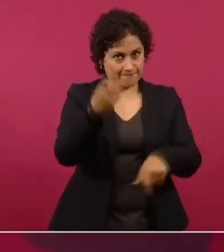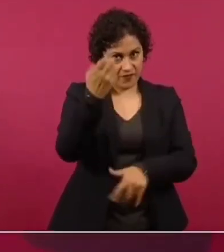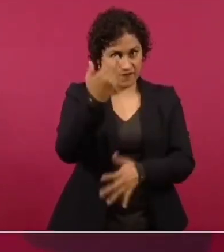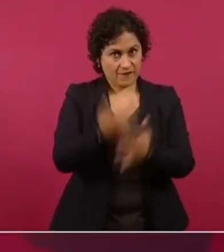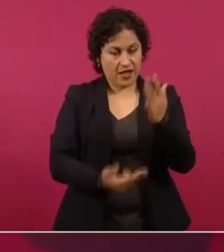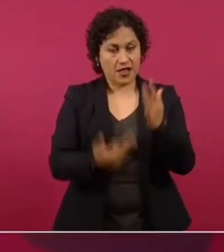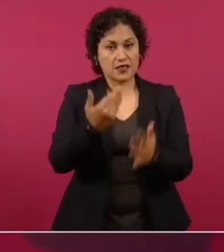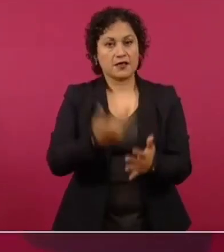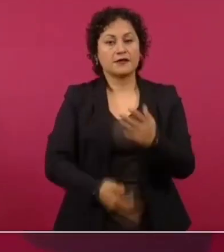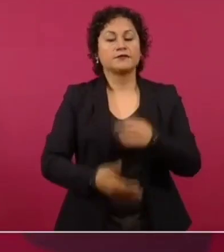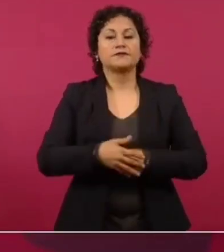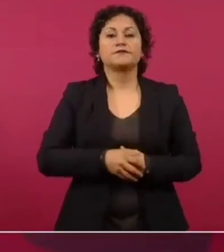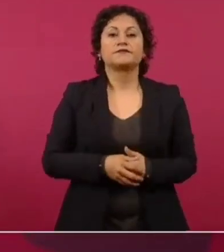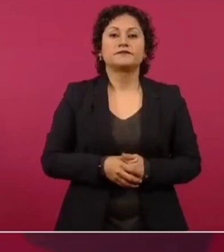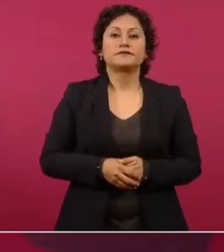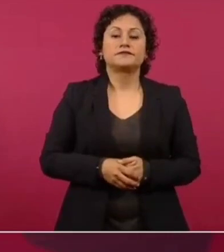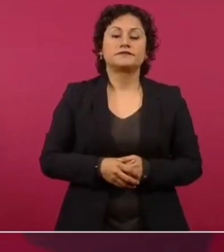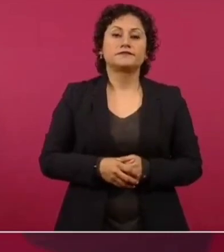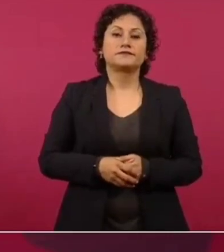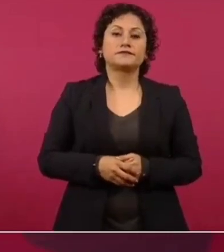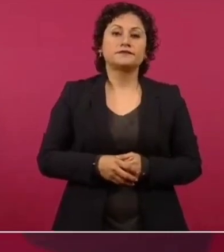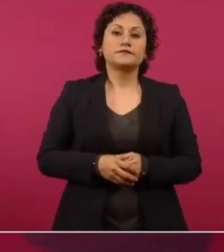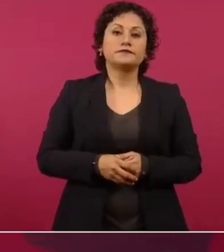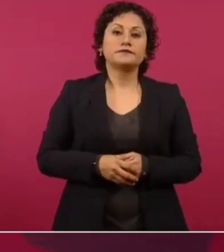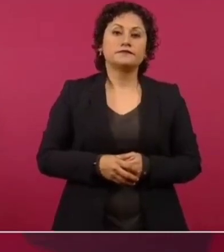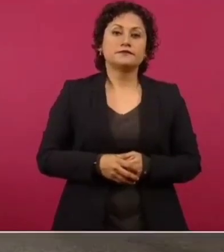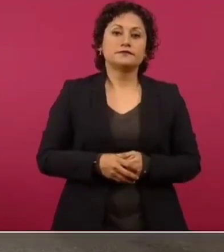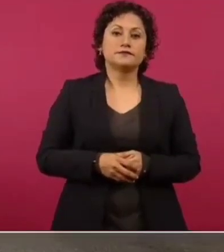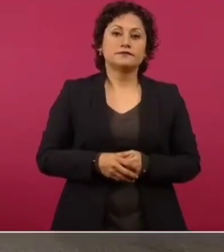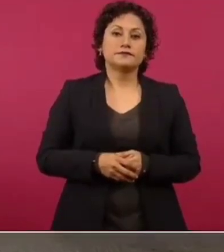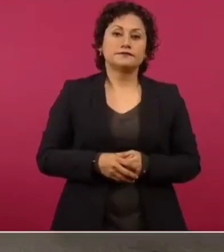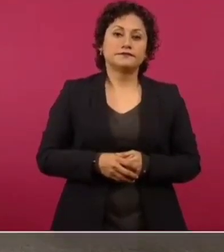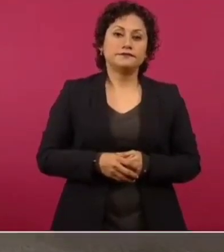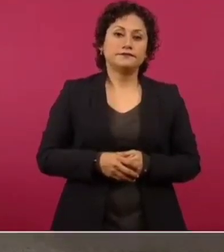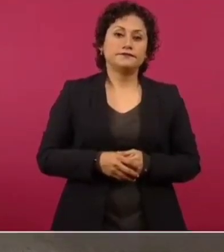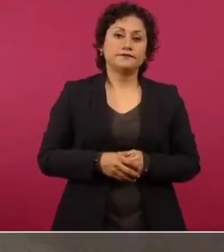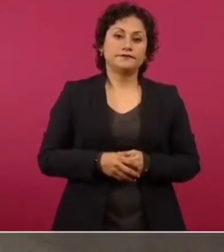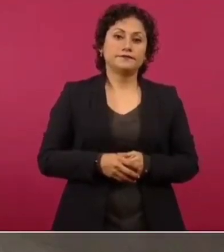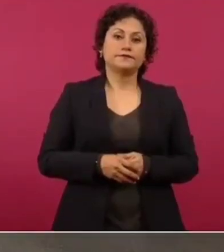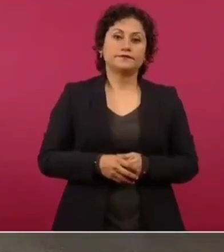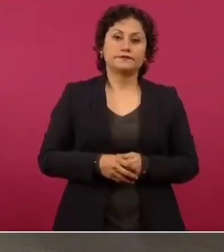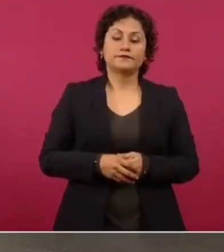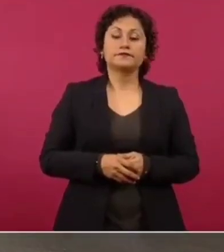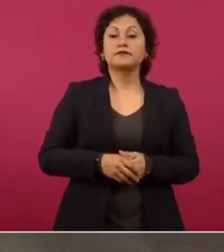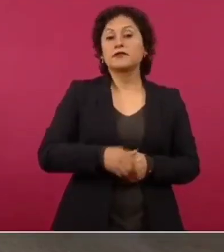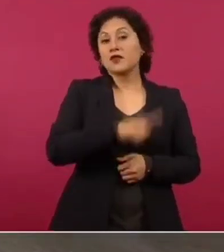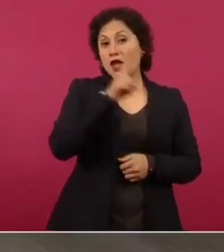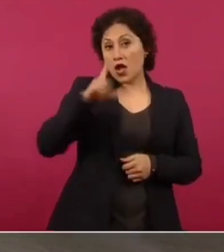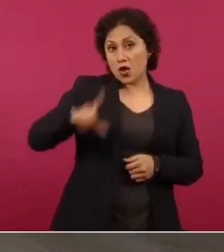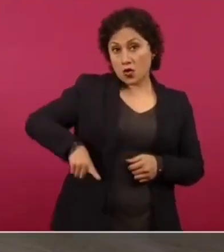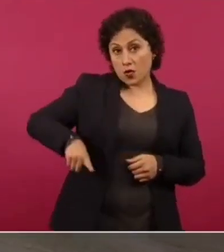que de las aportaciones del gobierno de Estados Unidos